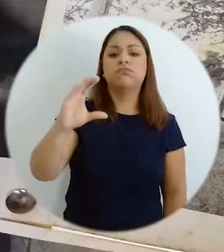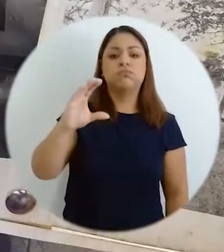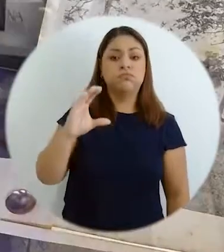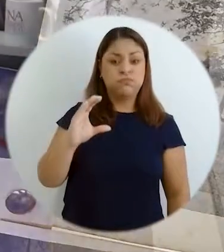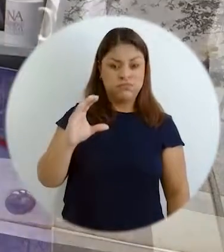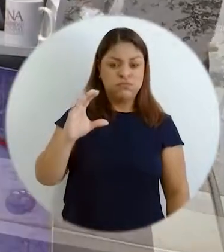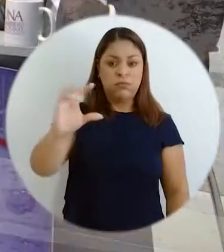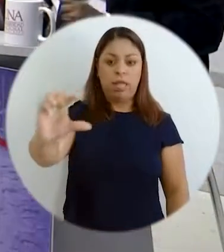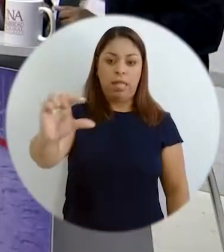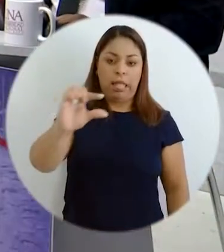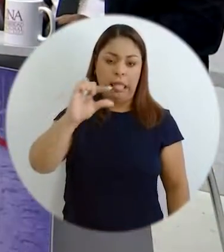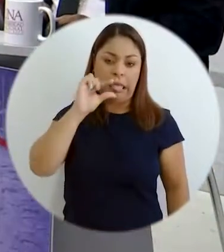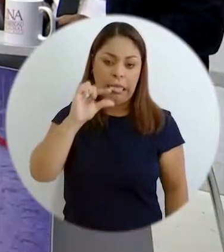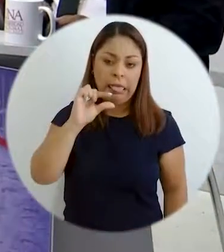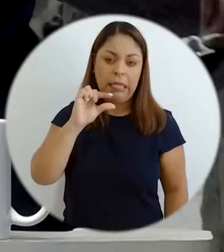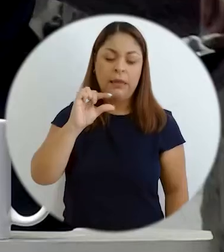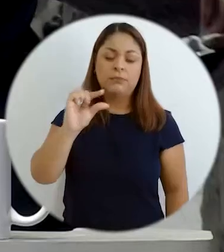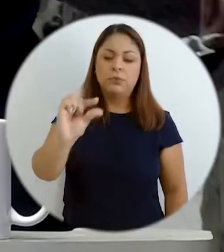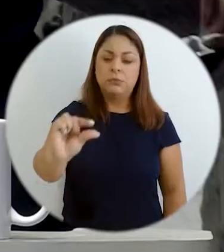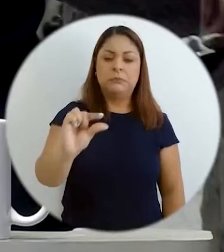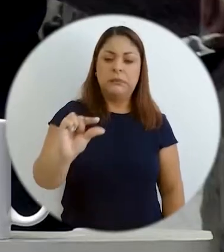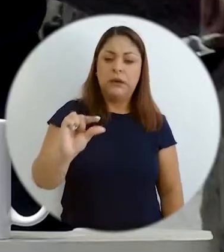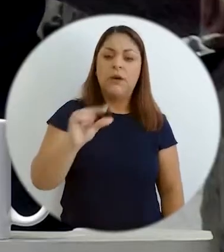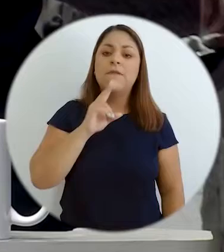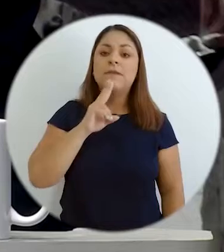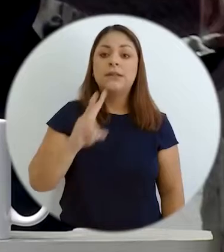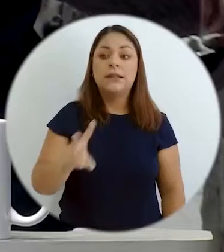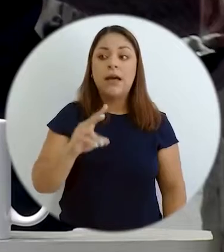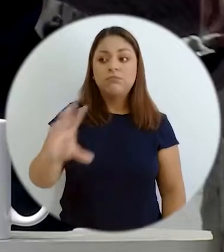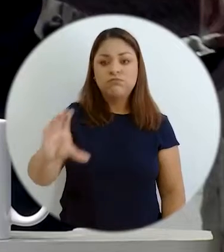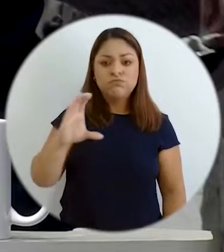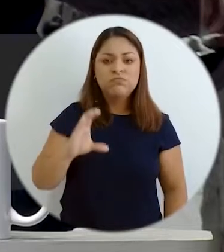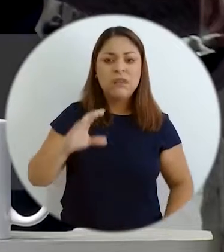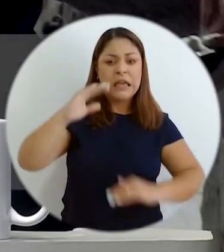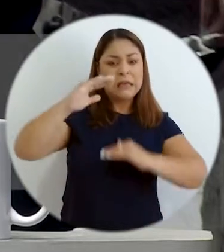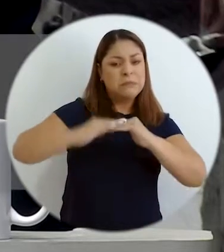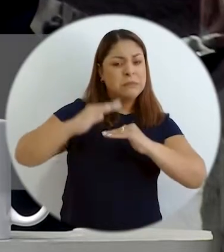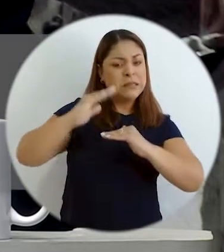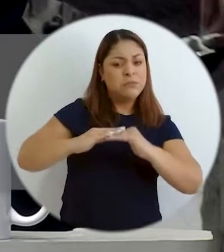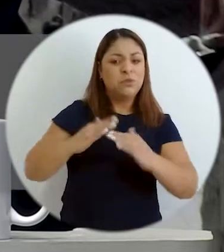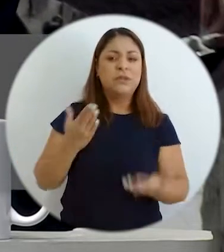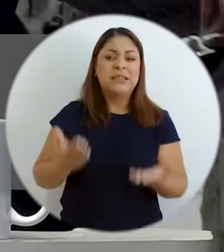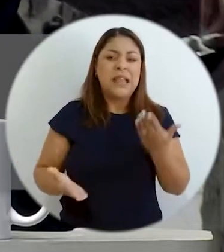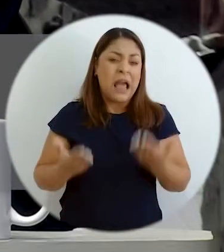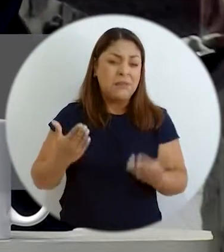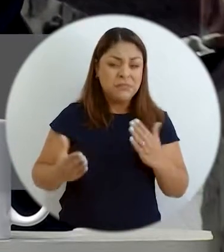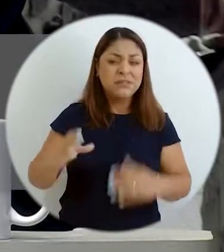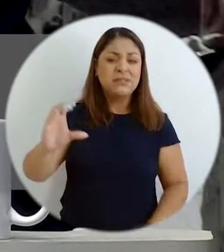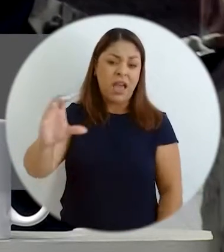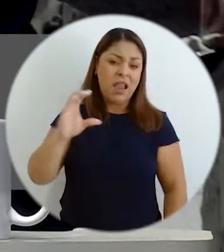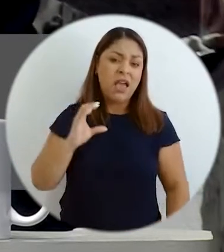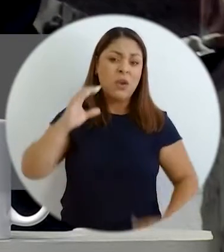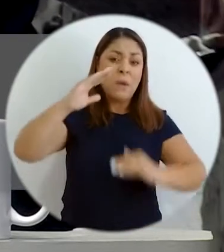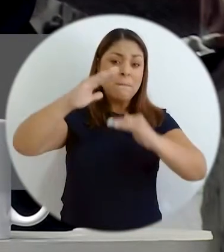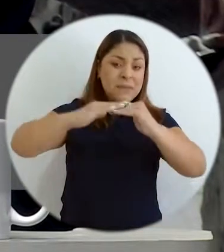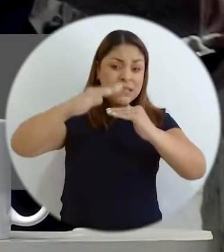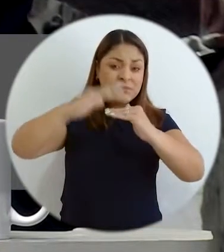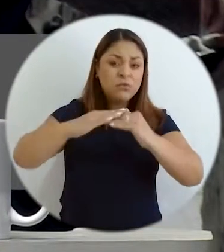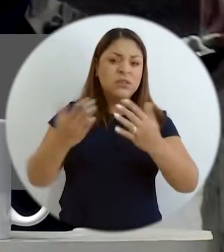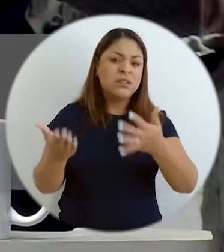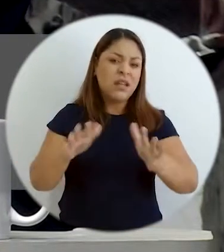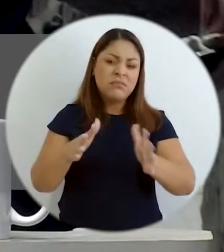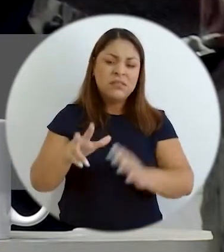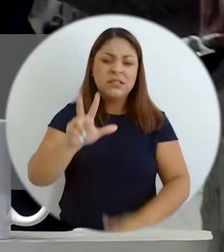muy bajos y muy limitados, donde los ingresos mínimos se alimentan, tal vez con suerte los salarios mínimos, que andan